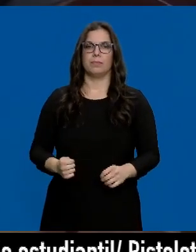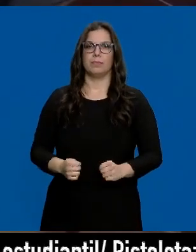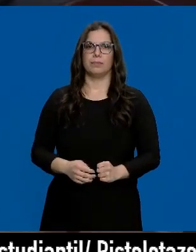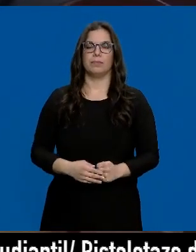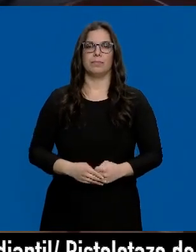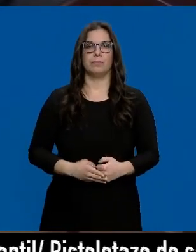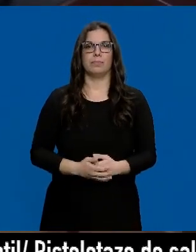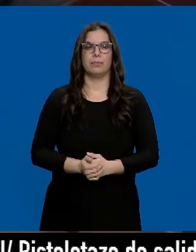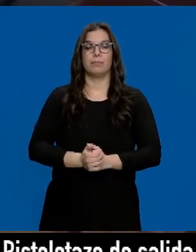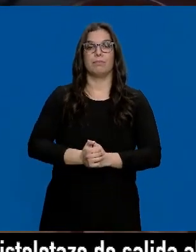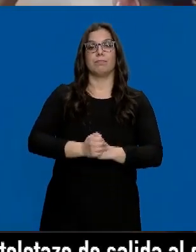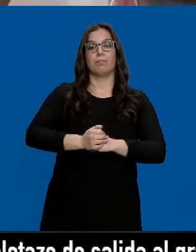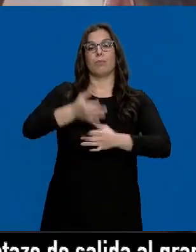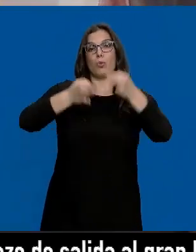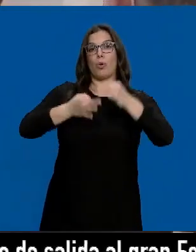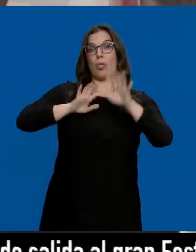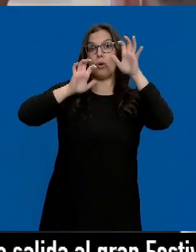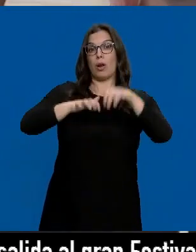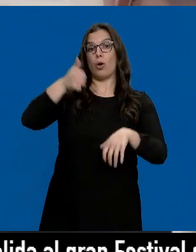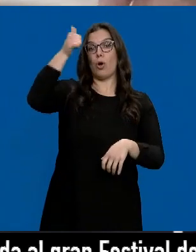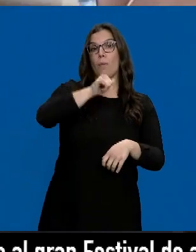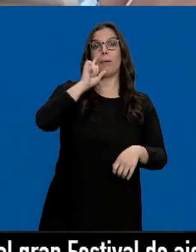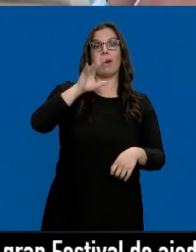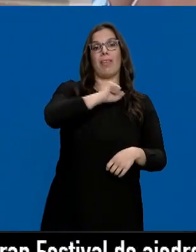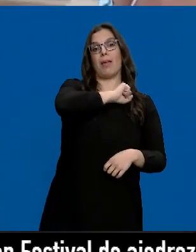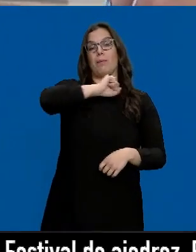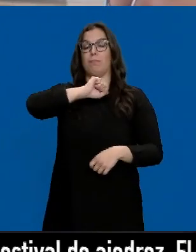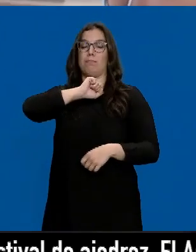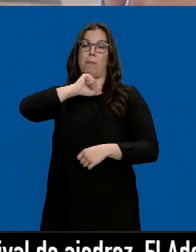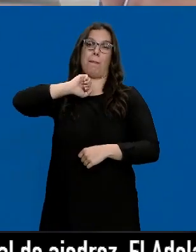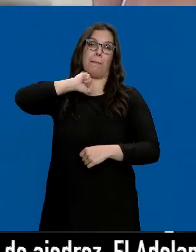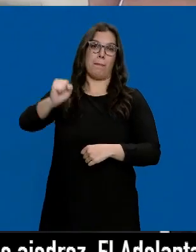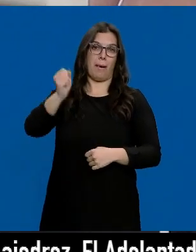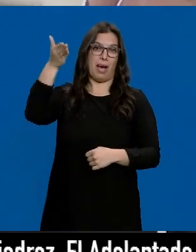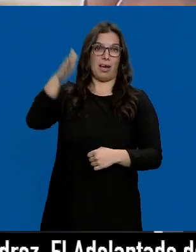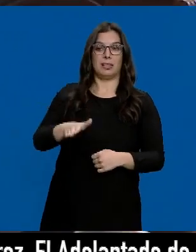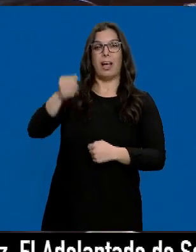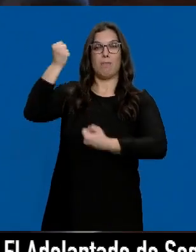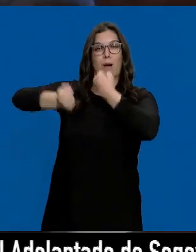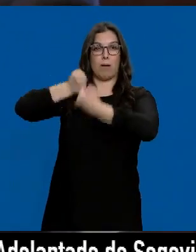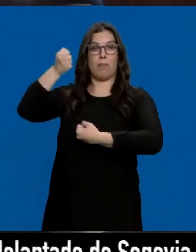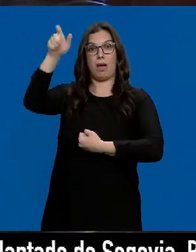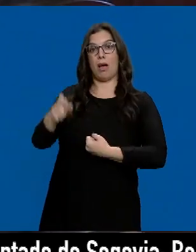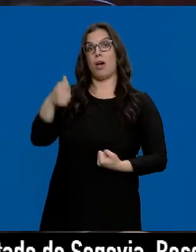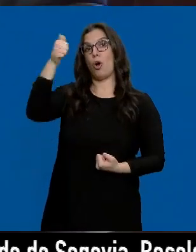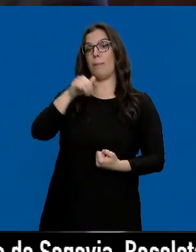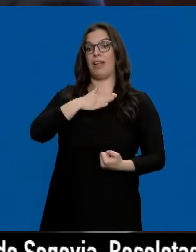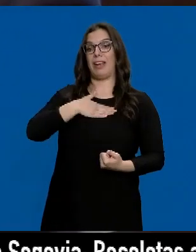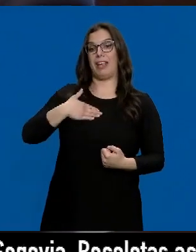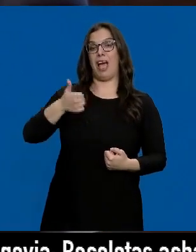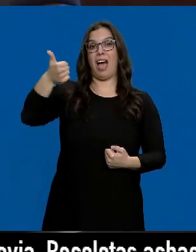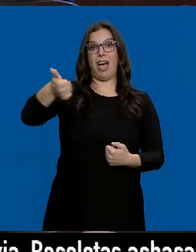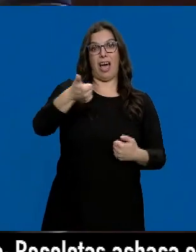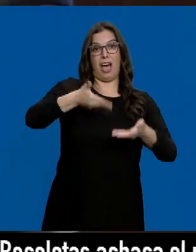Y en la audiencia de León, el hombre acusado de matar a golpes a un autoestopista ha declarado que se trató de una muerte involuntaria. Ha